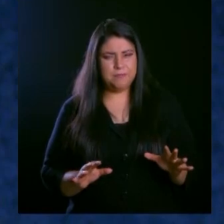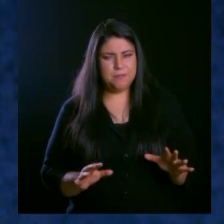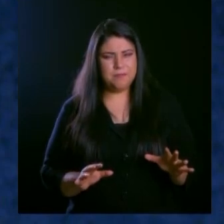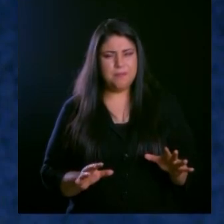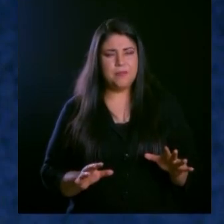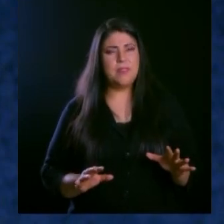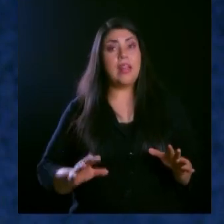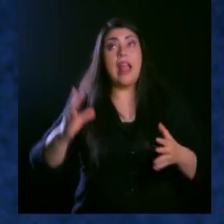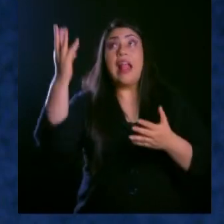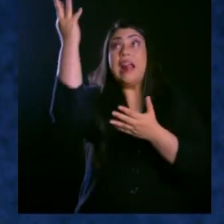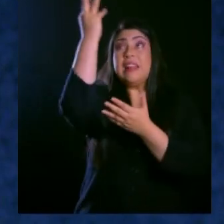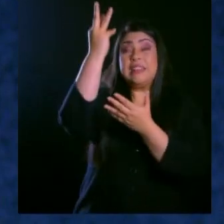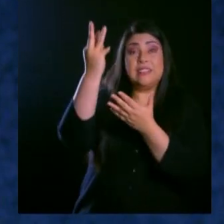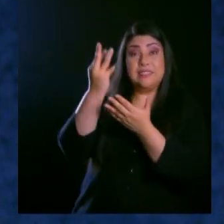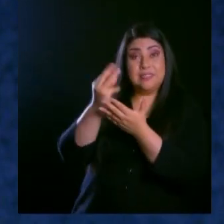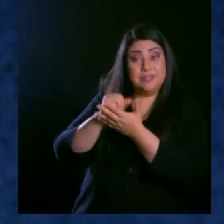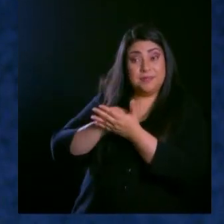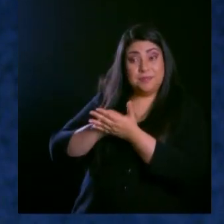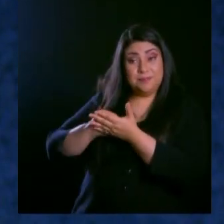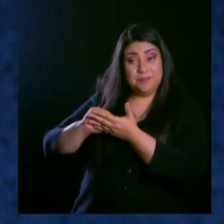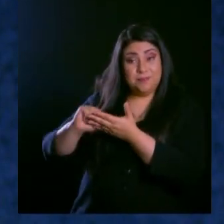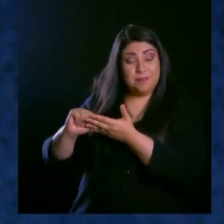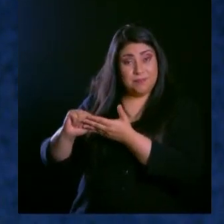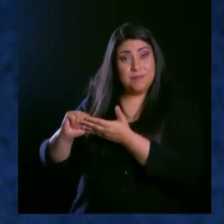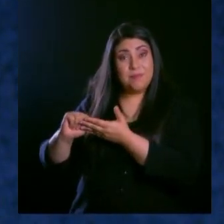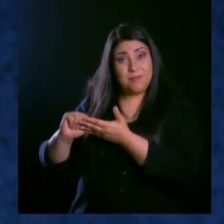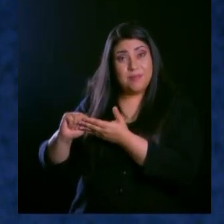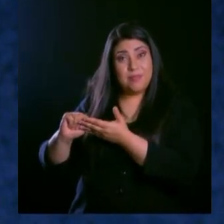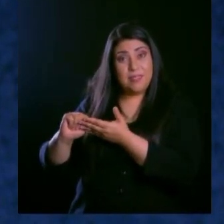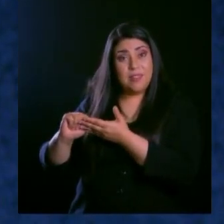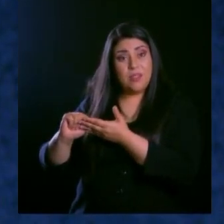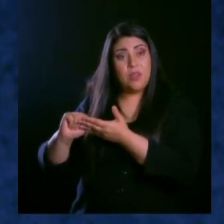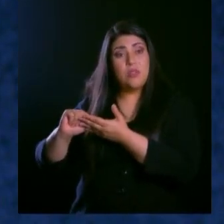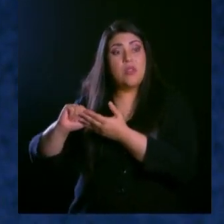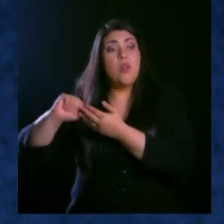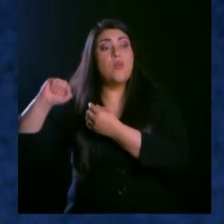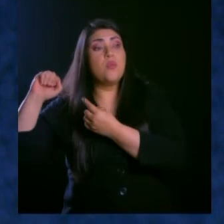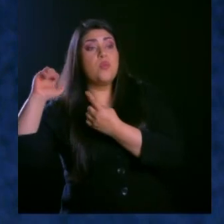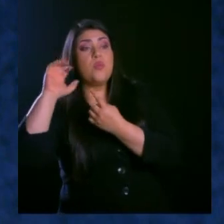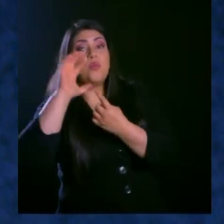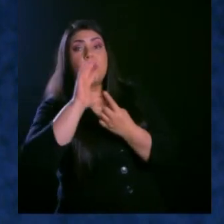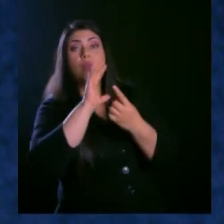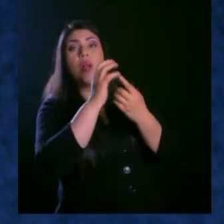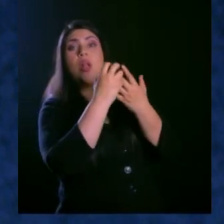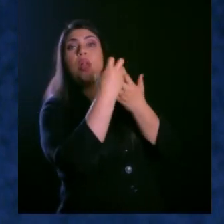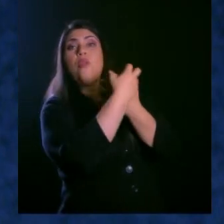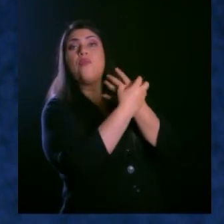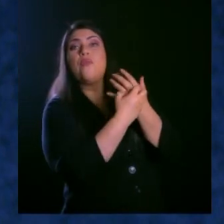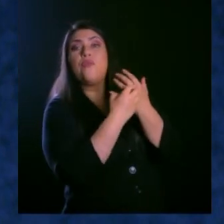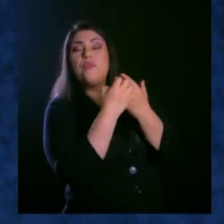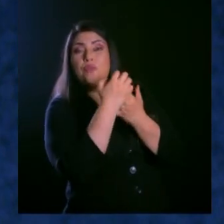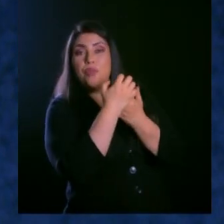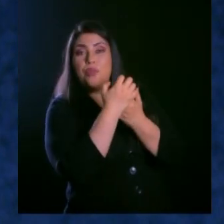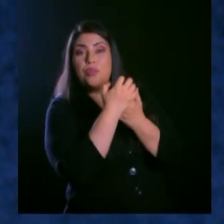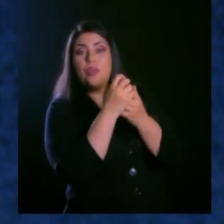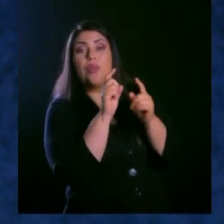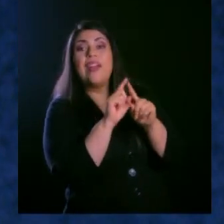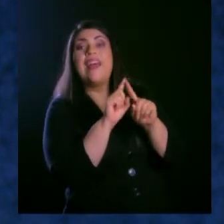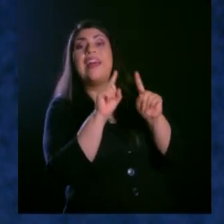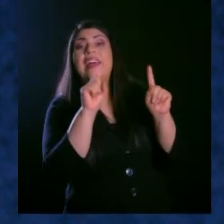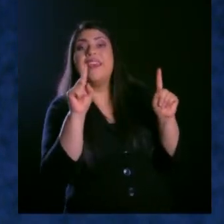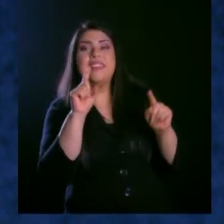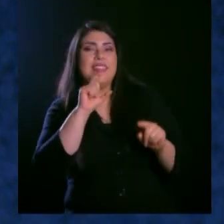dones del Espíritu Santo, no es la misma velocidad del carácter que nosotros debemos llevar para tener fruto.